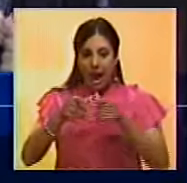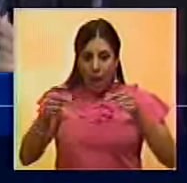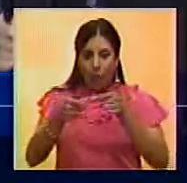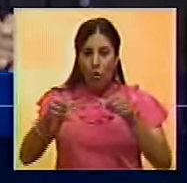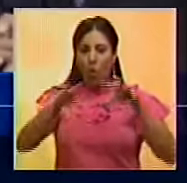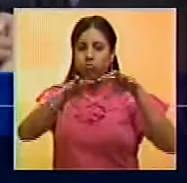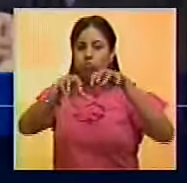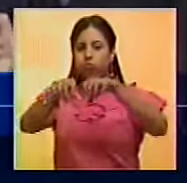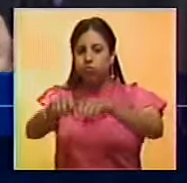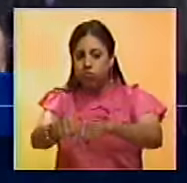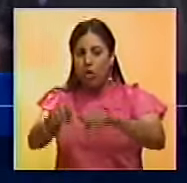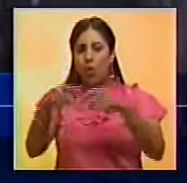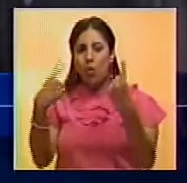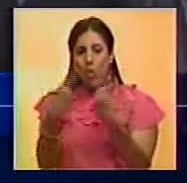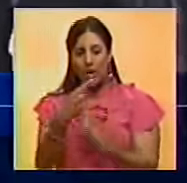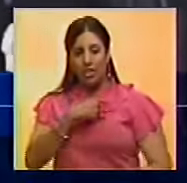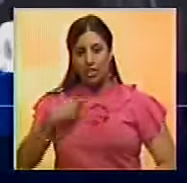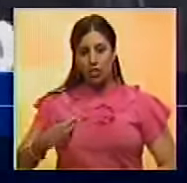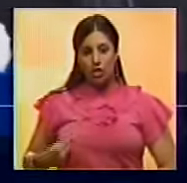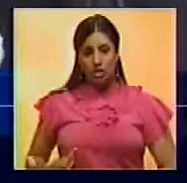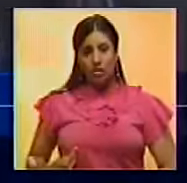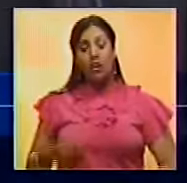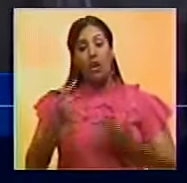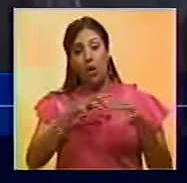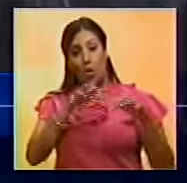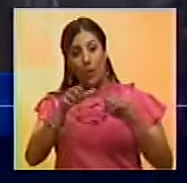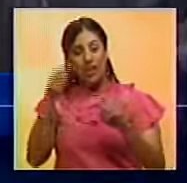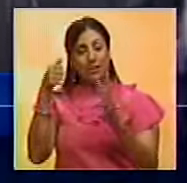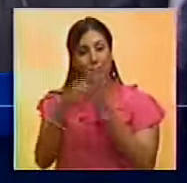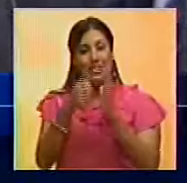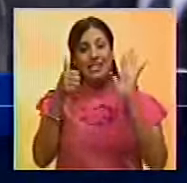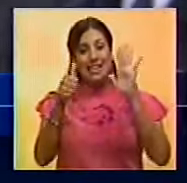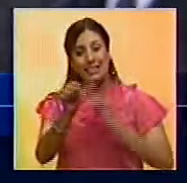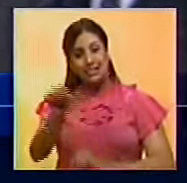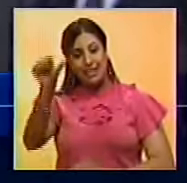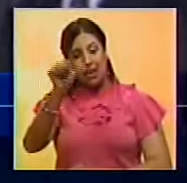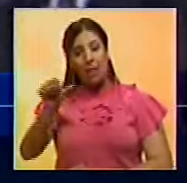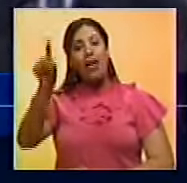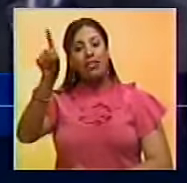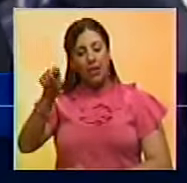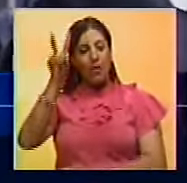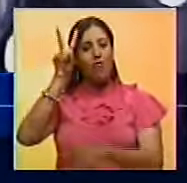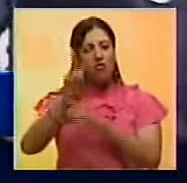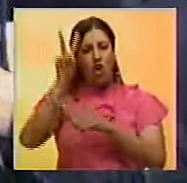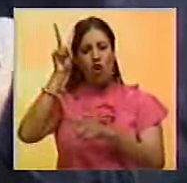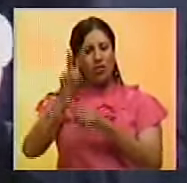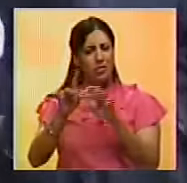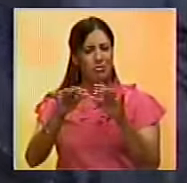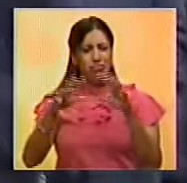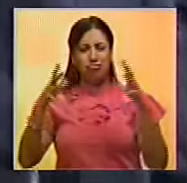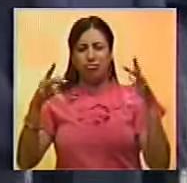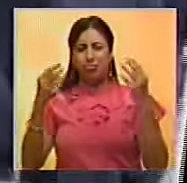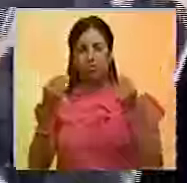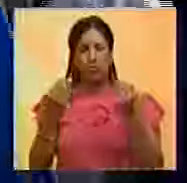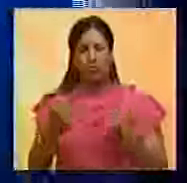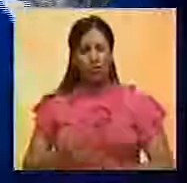su ocupación de la antigua capital de China. En el ataque de seis semanas también se produjeron violaciones masivas.